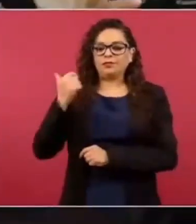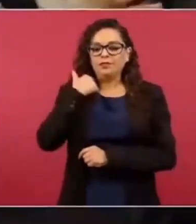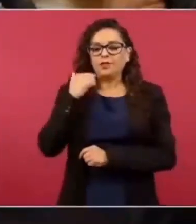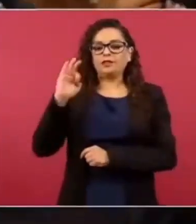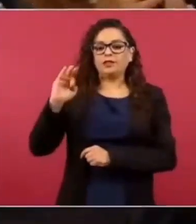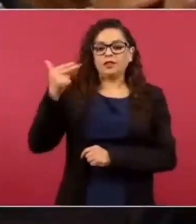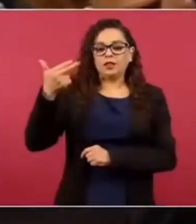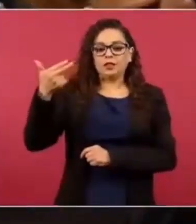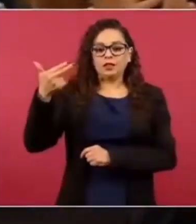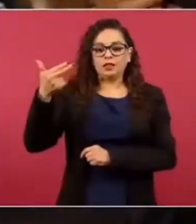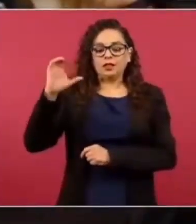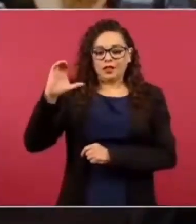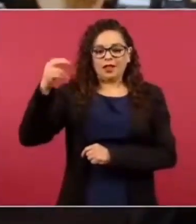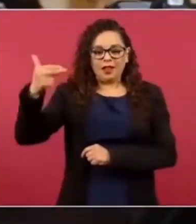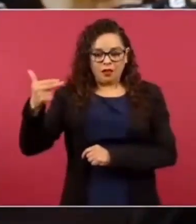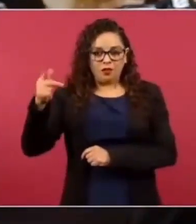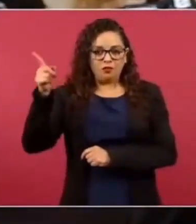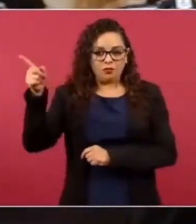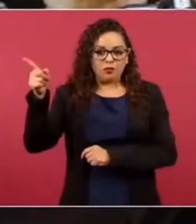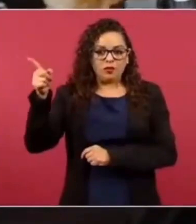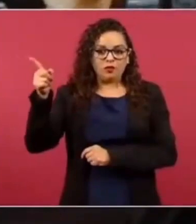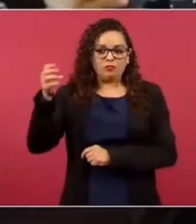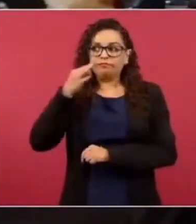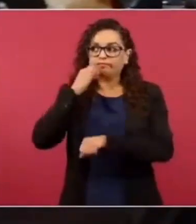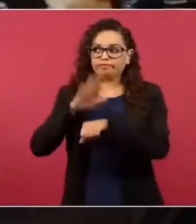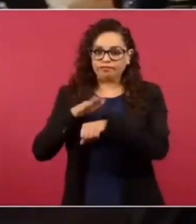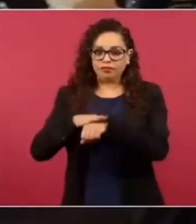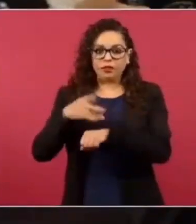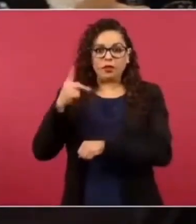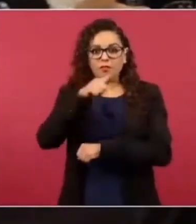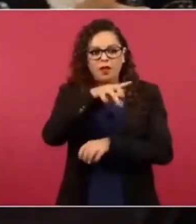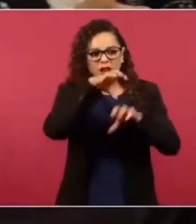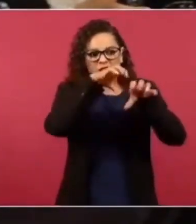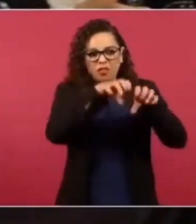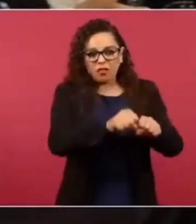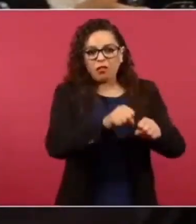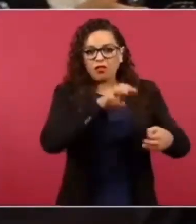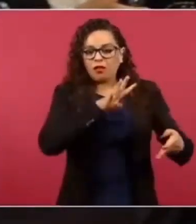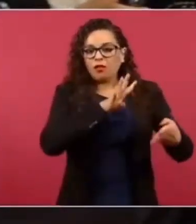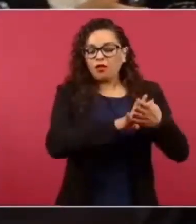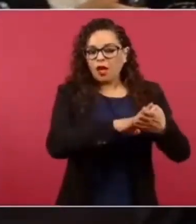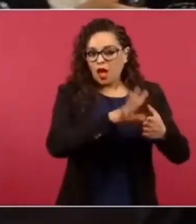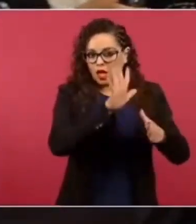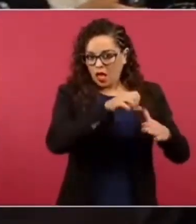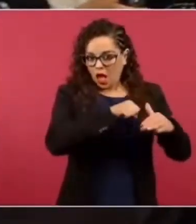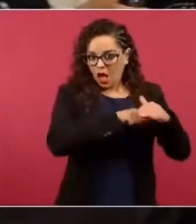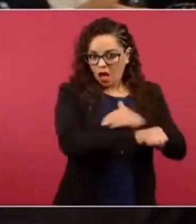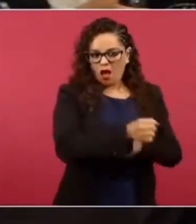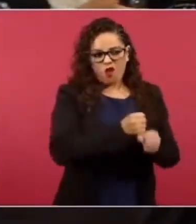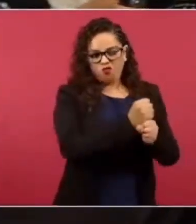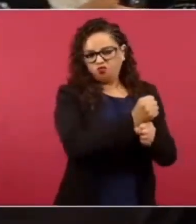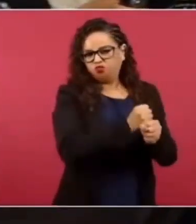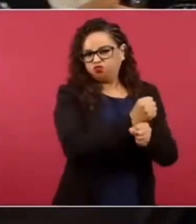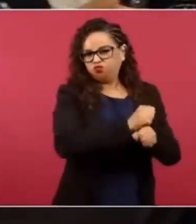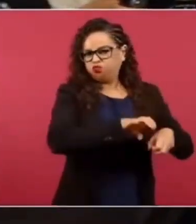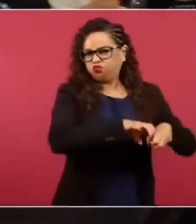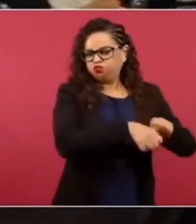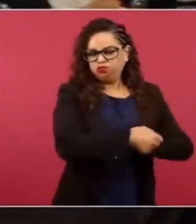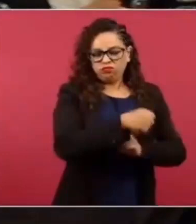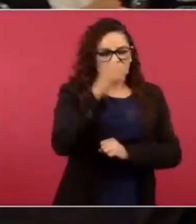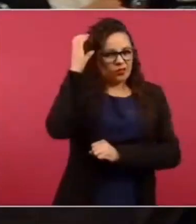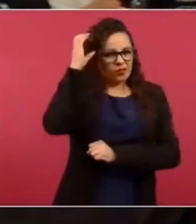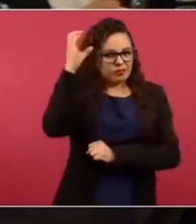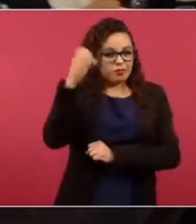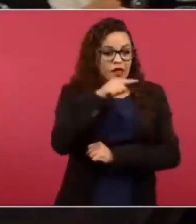momento, y que bueno, pues fue incluso encarcelado, fue detenido, fue torturado. Él, de hecho, dio como algunas de las pistas en su